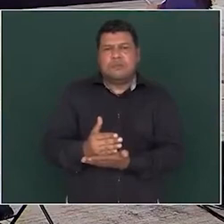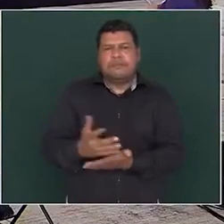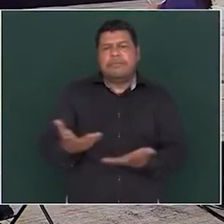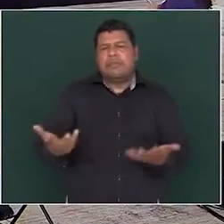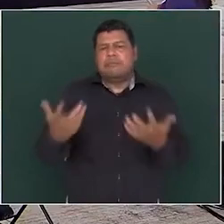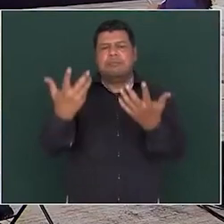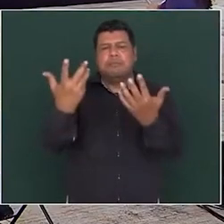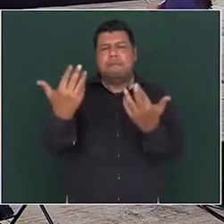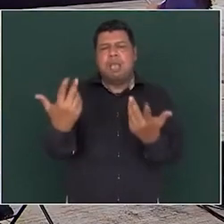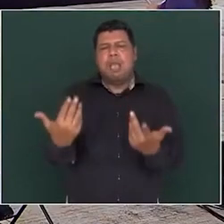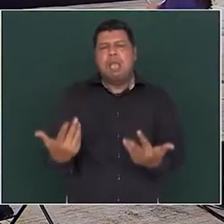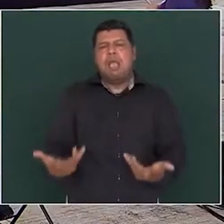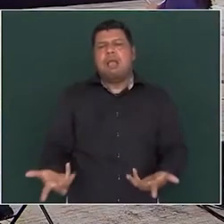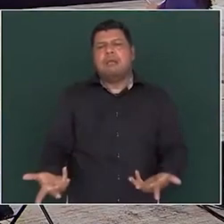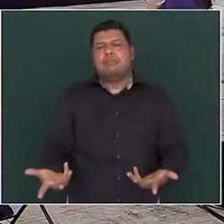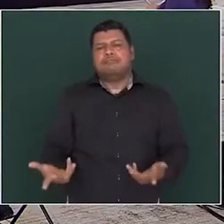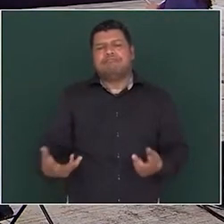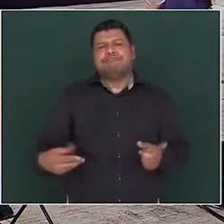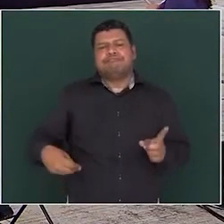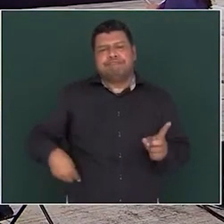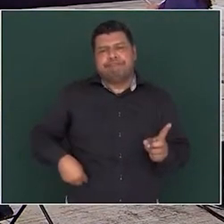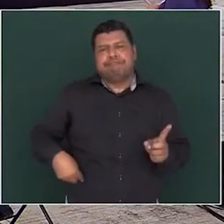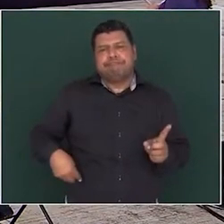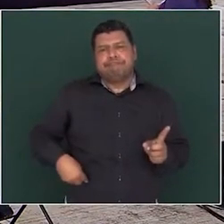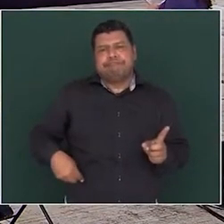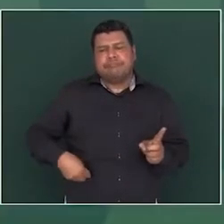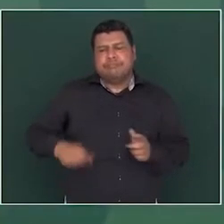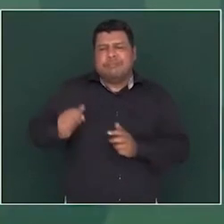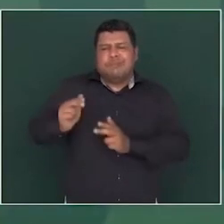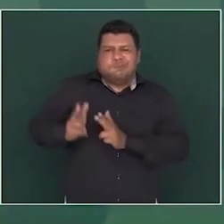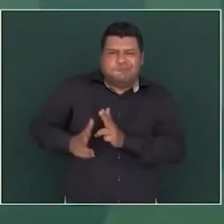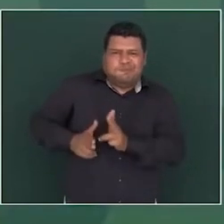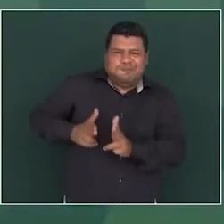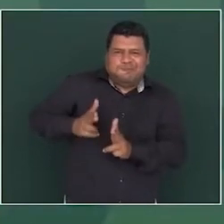derrumbó desde el primer ferrocarril